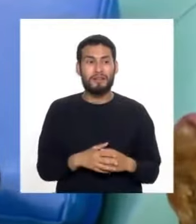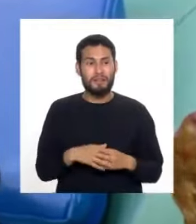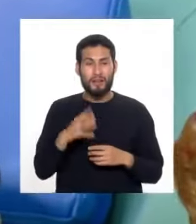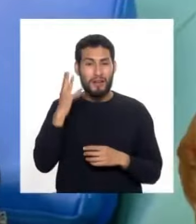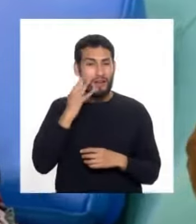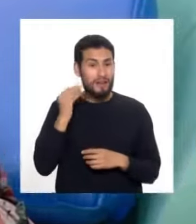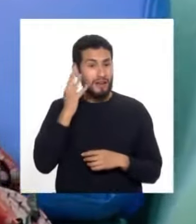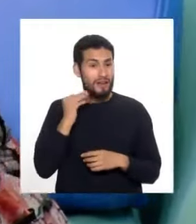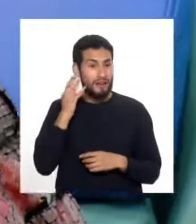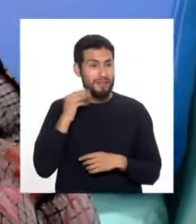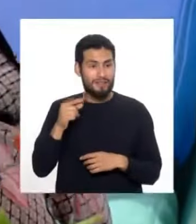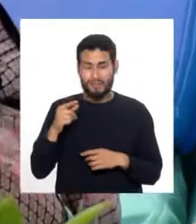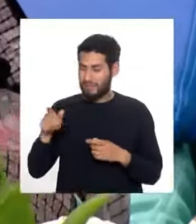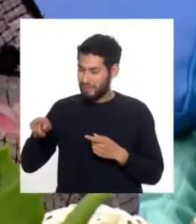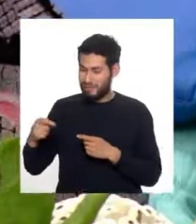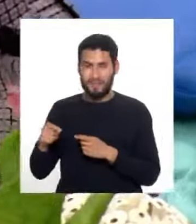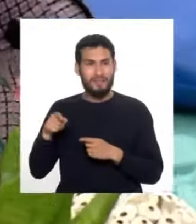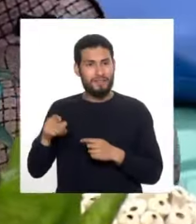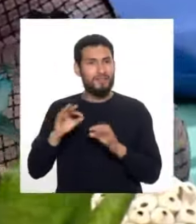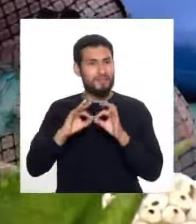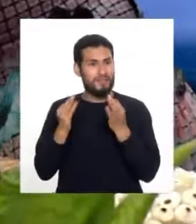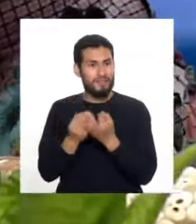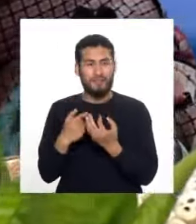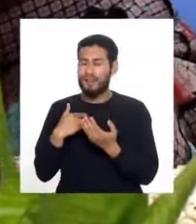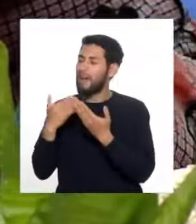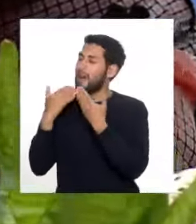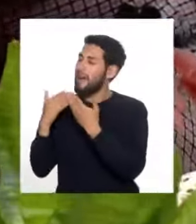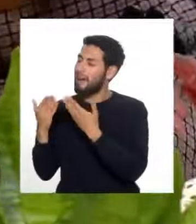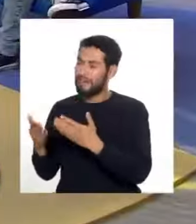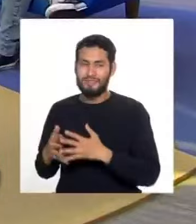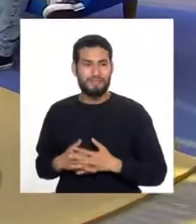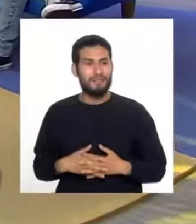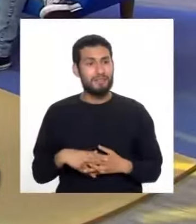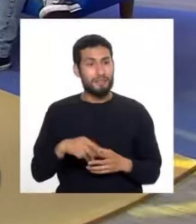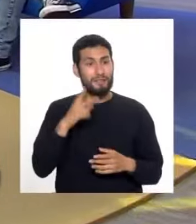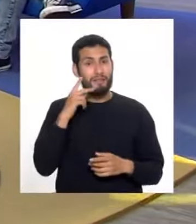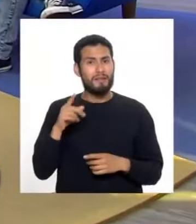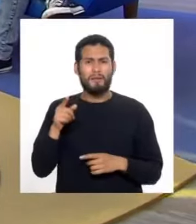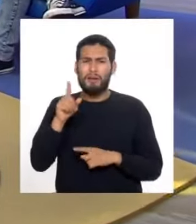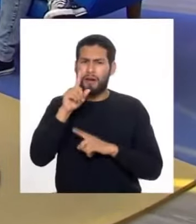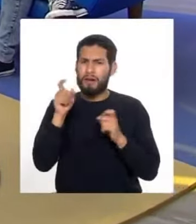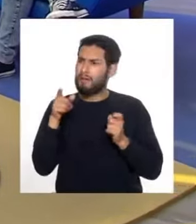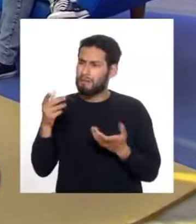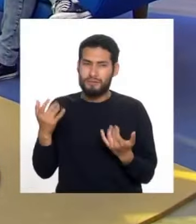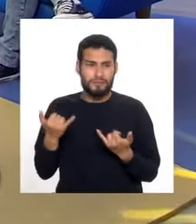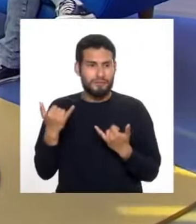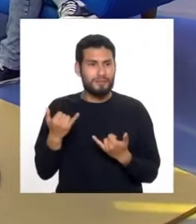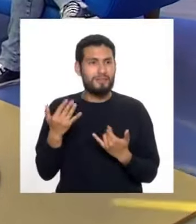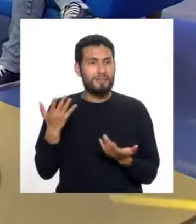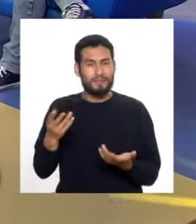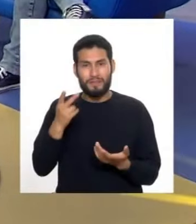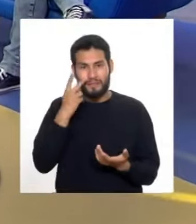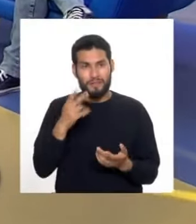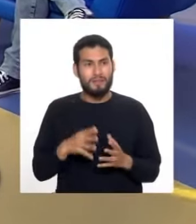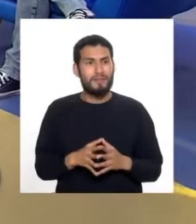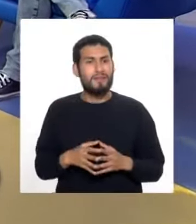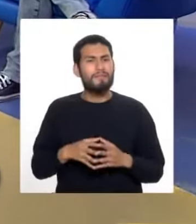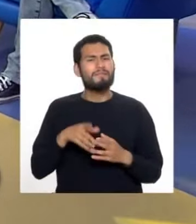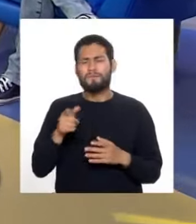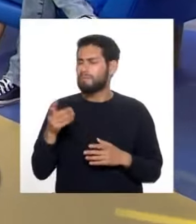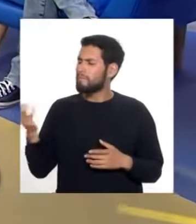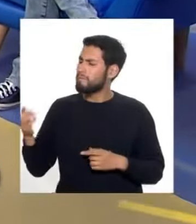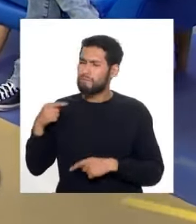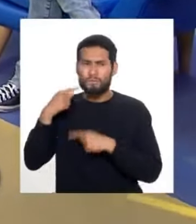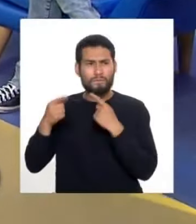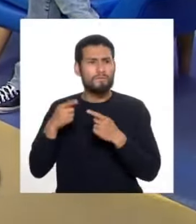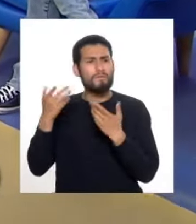la experiencia que ahí la familia le ha dado, gracias, muñequita, y se van haciendo preguntas ellos, ahora vamos a verlos un poco. Maestro, cuéntenos